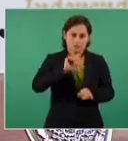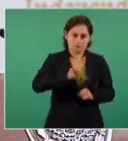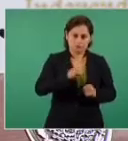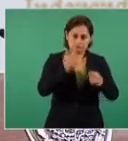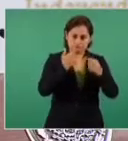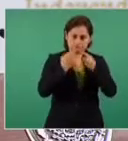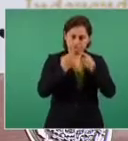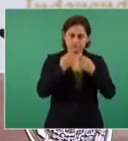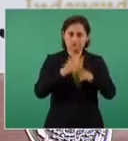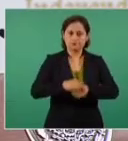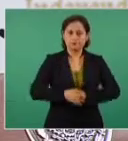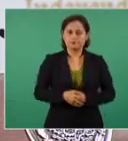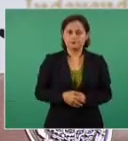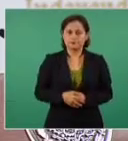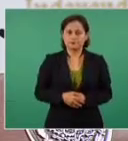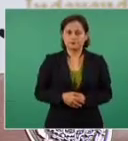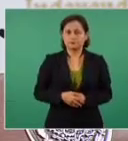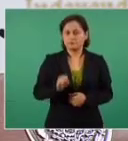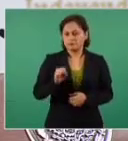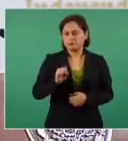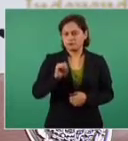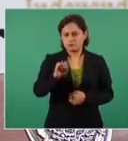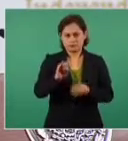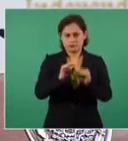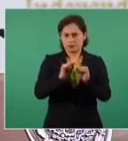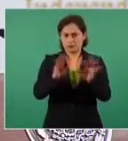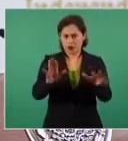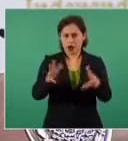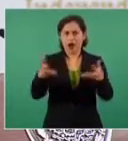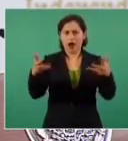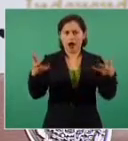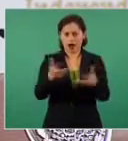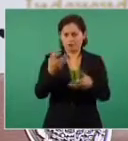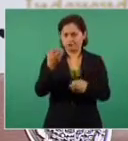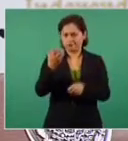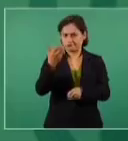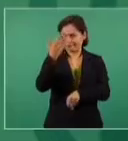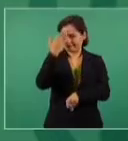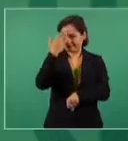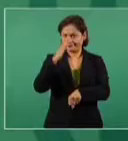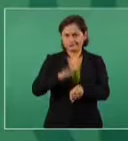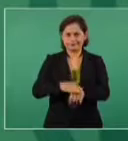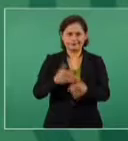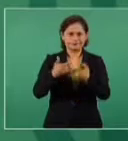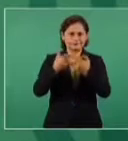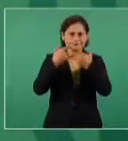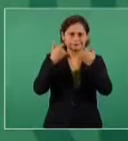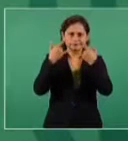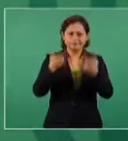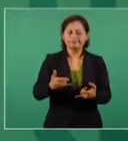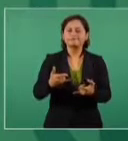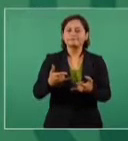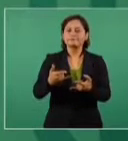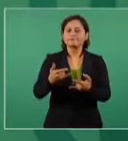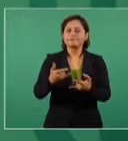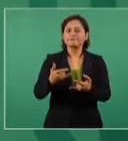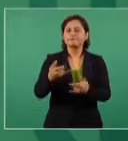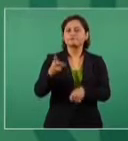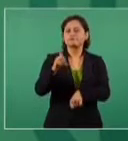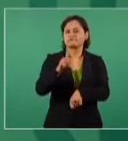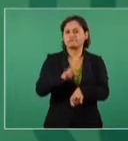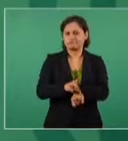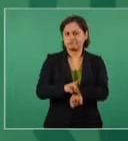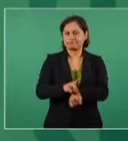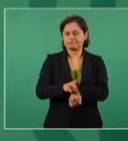llevar a cabo esta ceremonia histórica, importantísima,